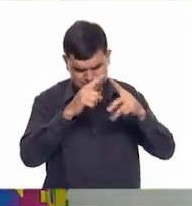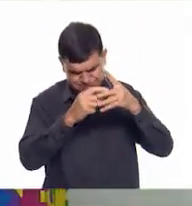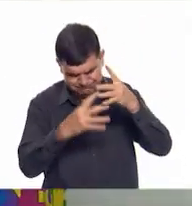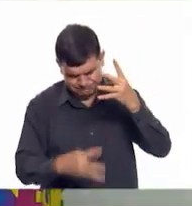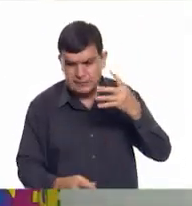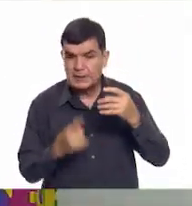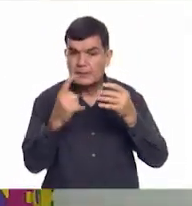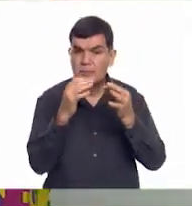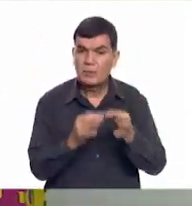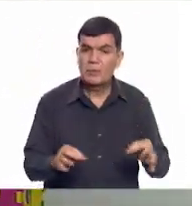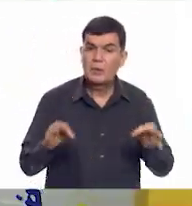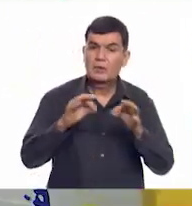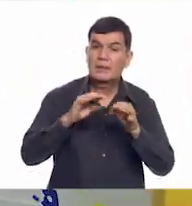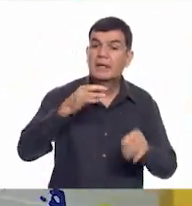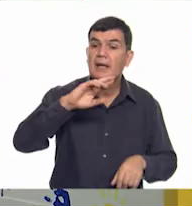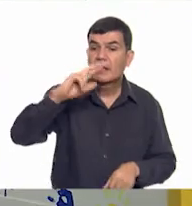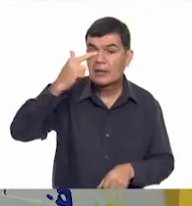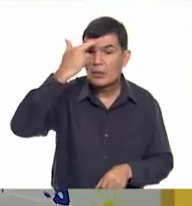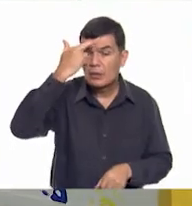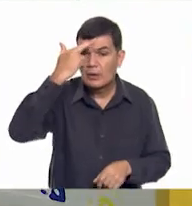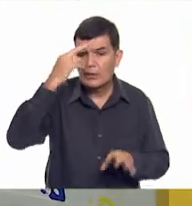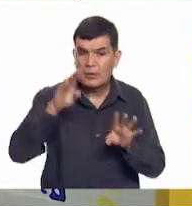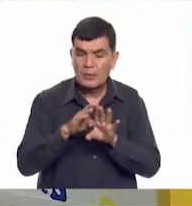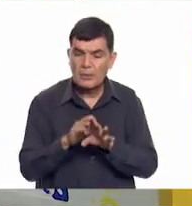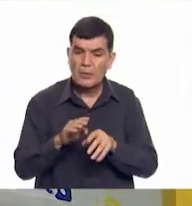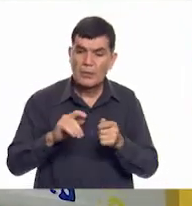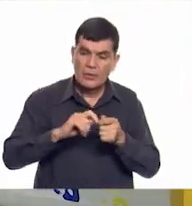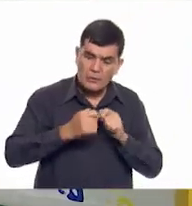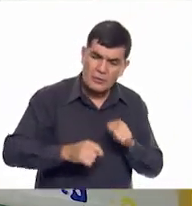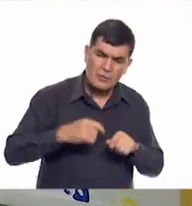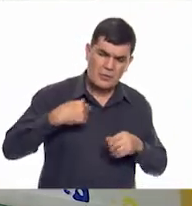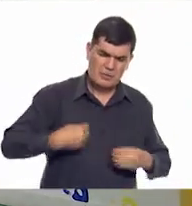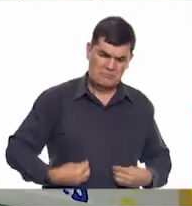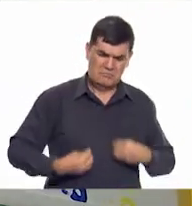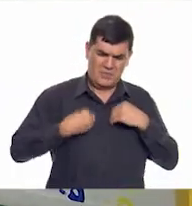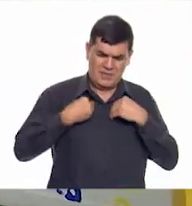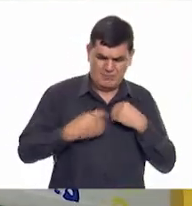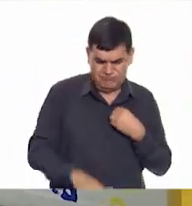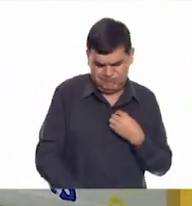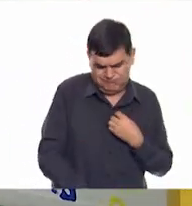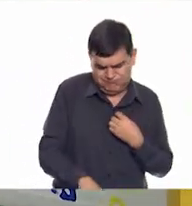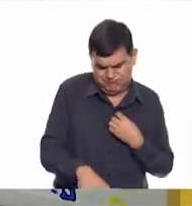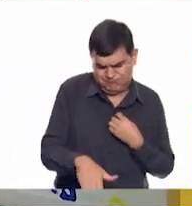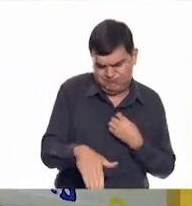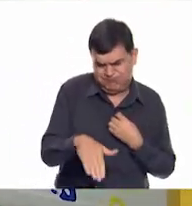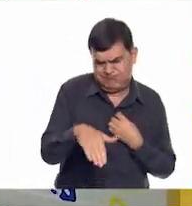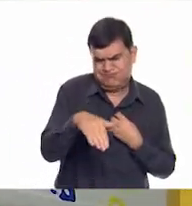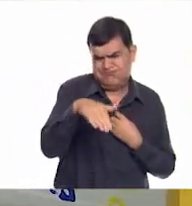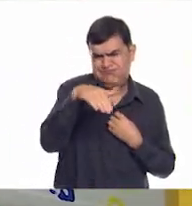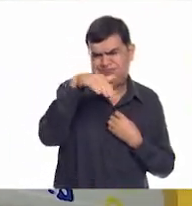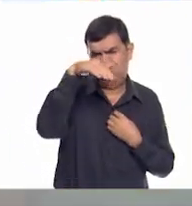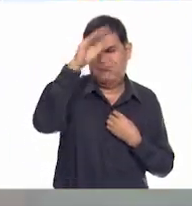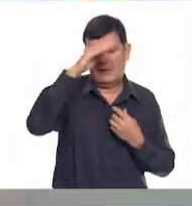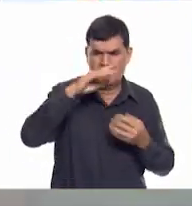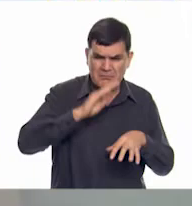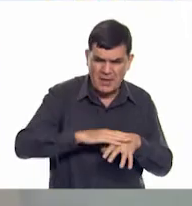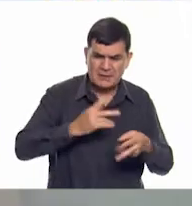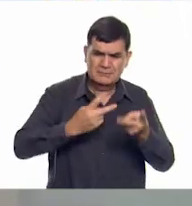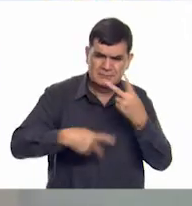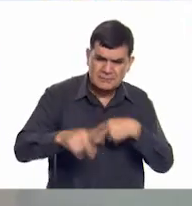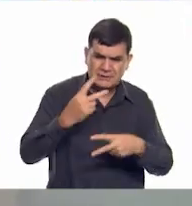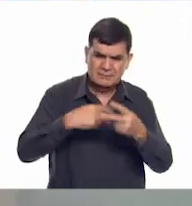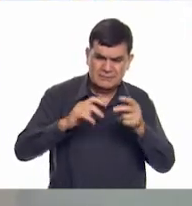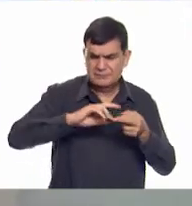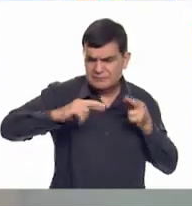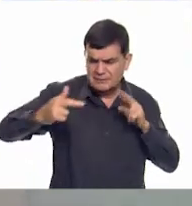Muy importante, recuerda que los vínculos se tejen durante toda la vida. Muy bien. Ya me